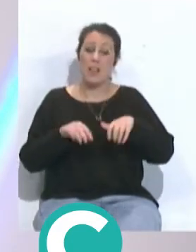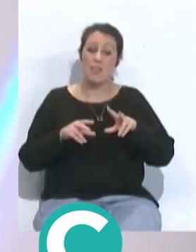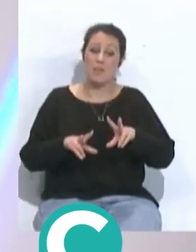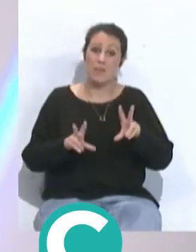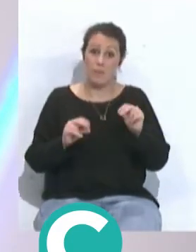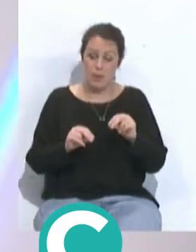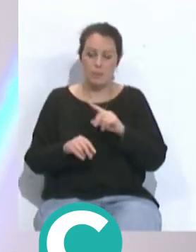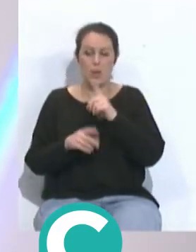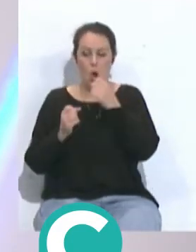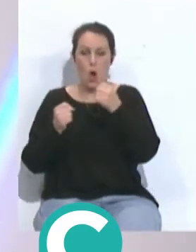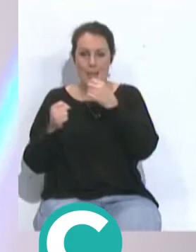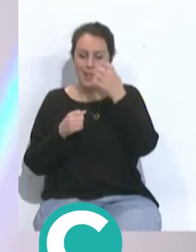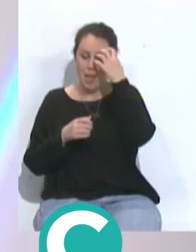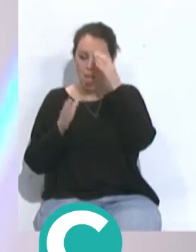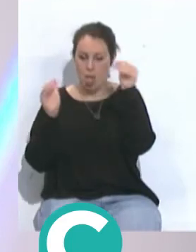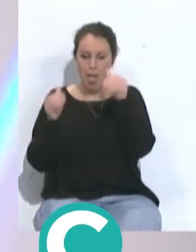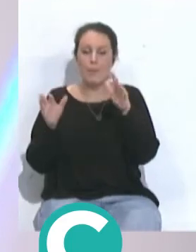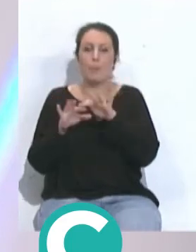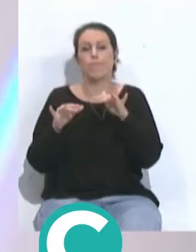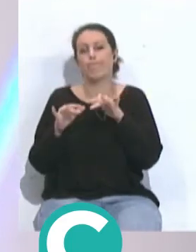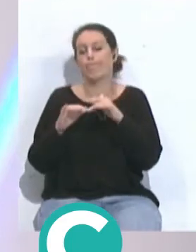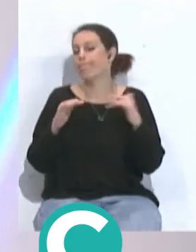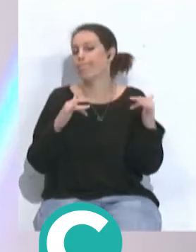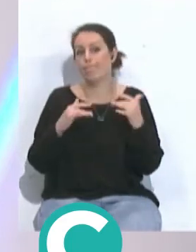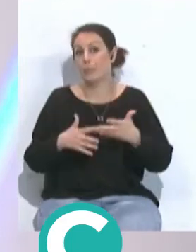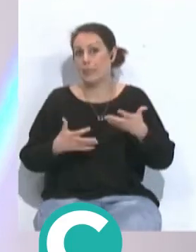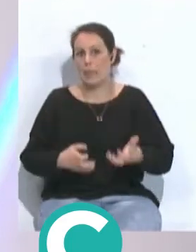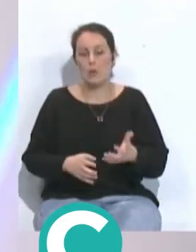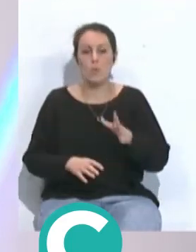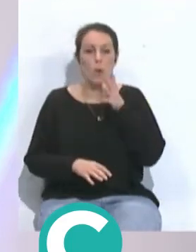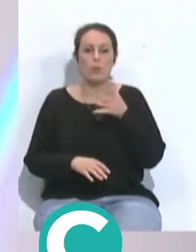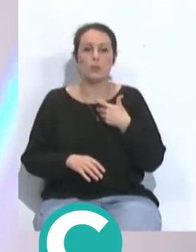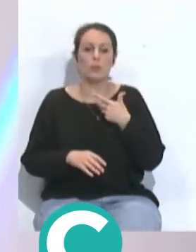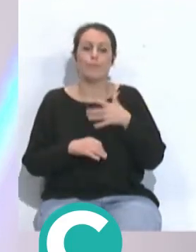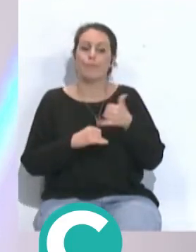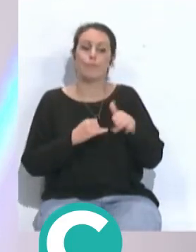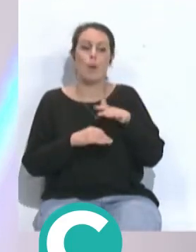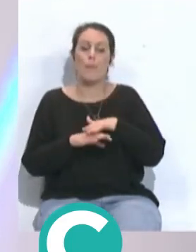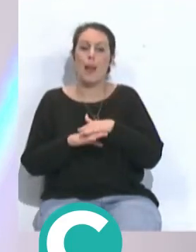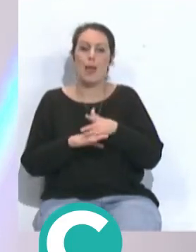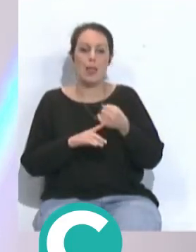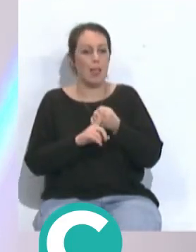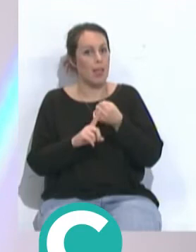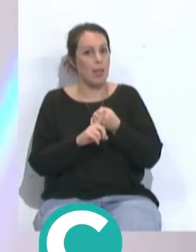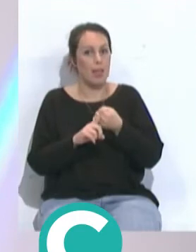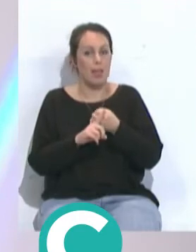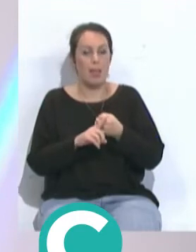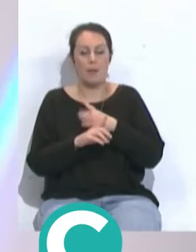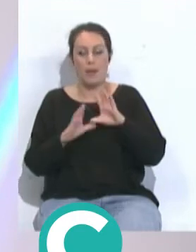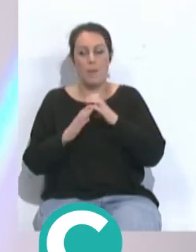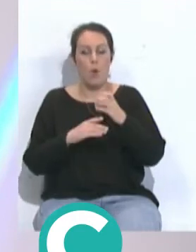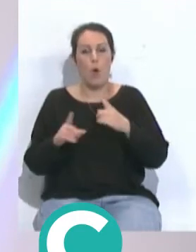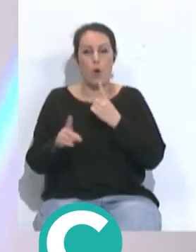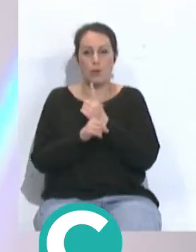empezarán a pensar en Copa del Rey pero yo creo que el partido ellos se van a tomar muy en serio porque yo creo que es de sus últimas basas para meterle presión al máximo rival